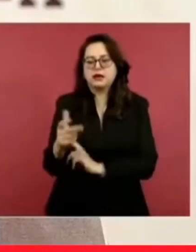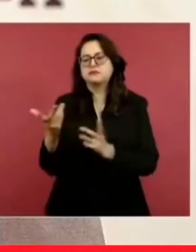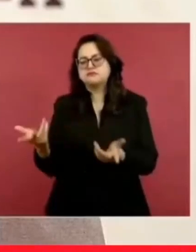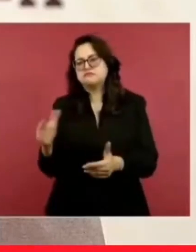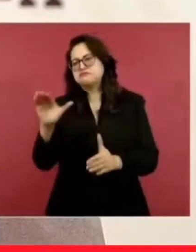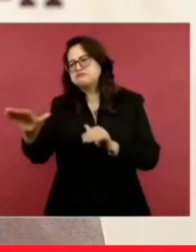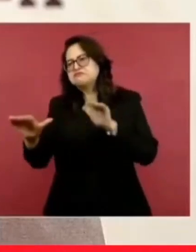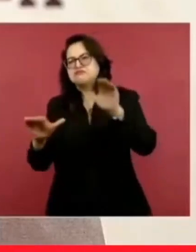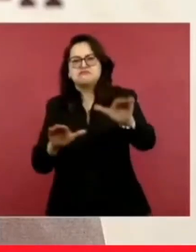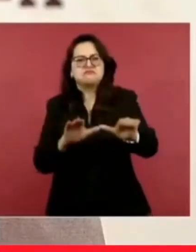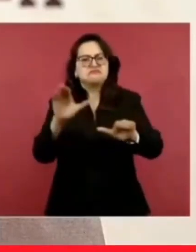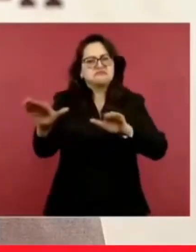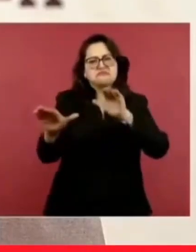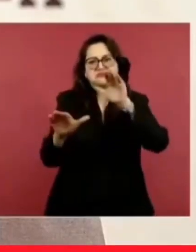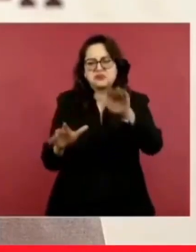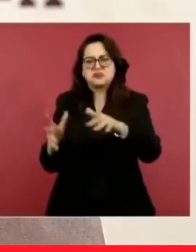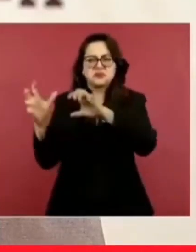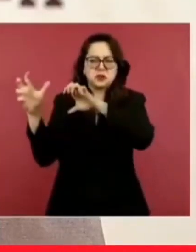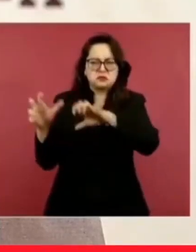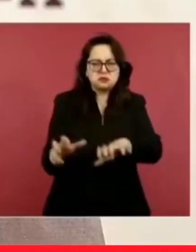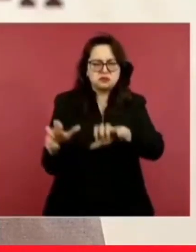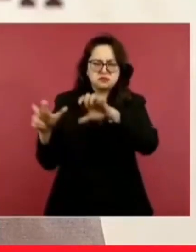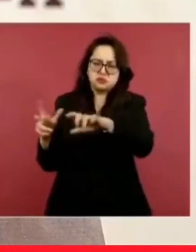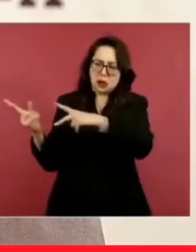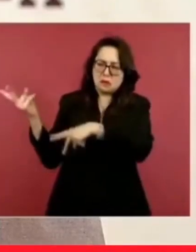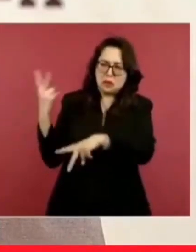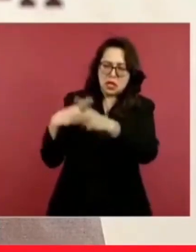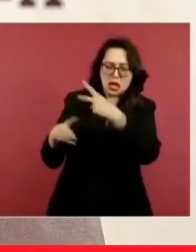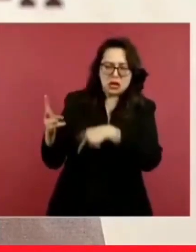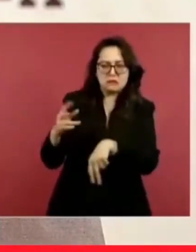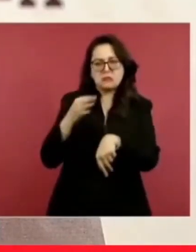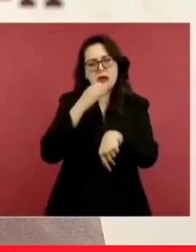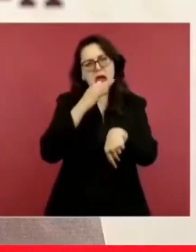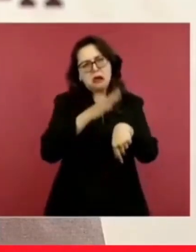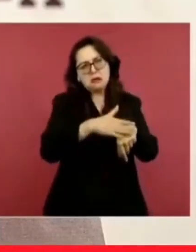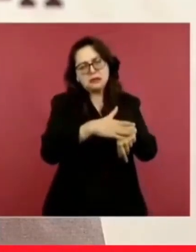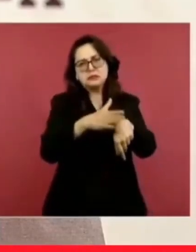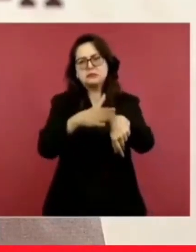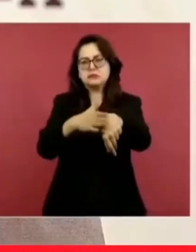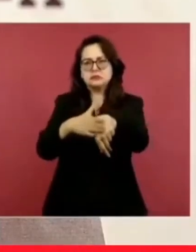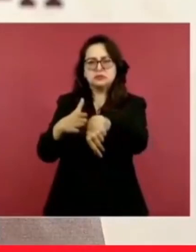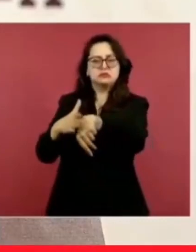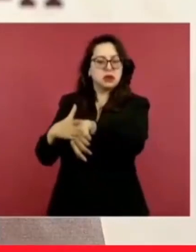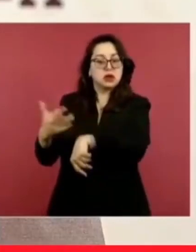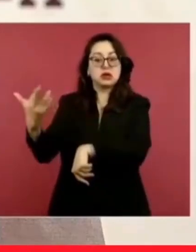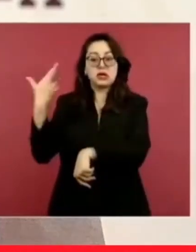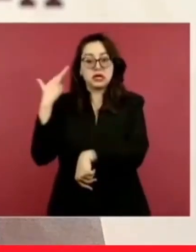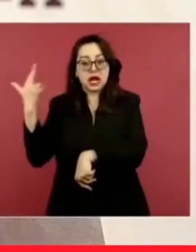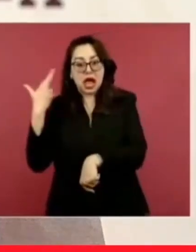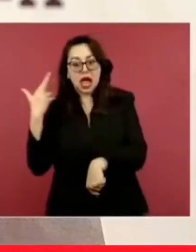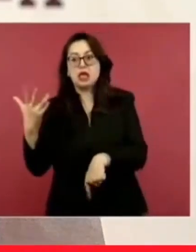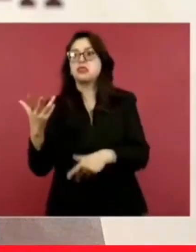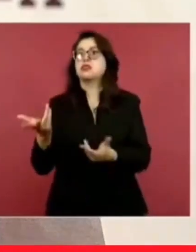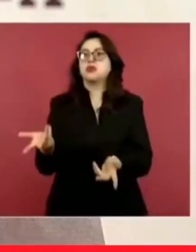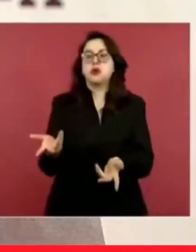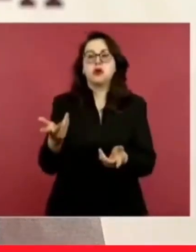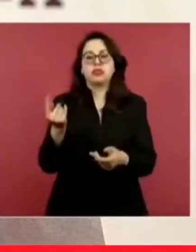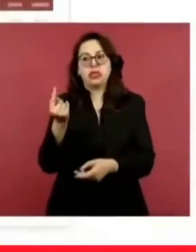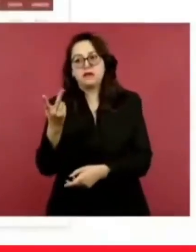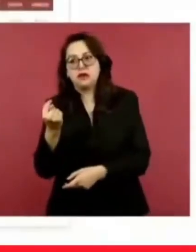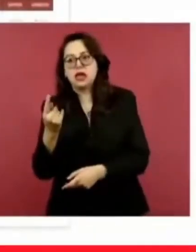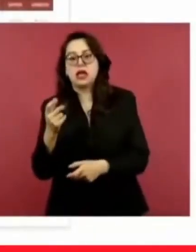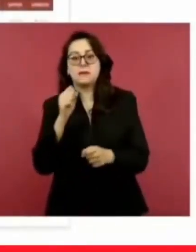acudiera a centros de refugio en redes sociales, radio, televisión, así como alarmas en la ciudad y